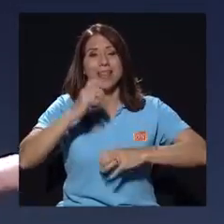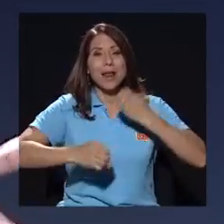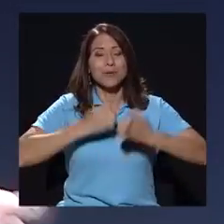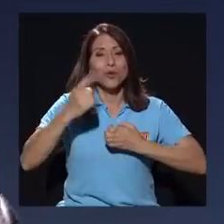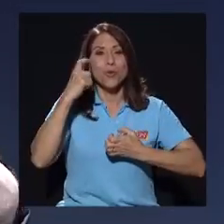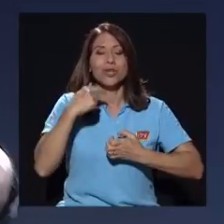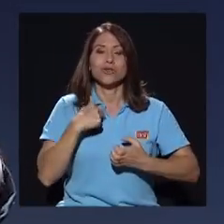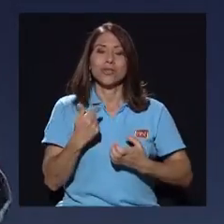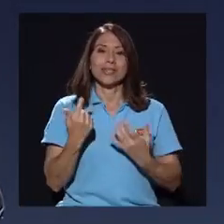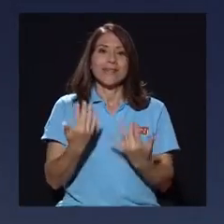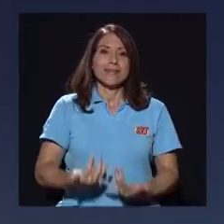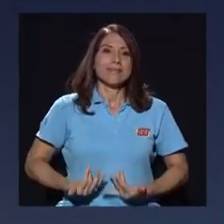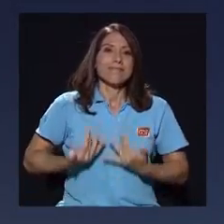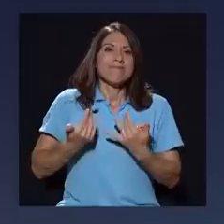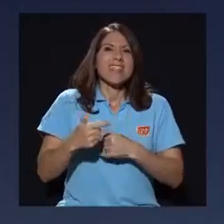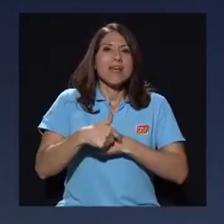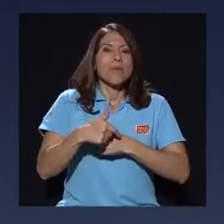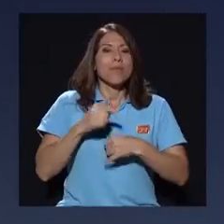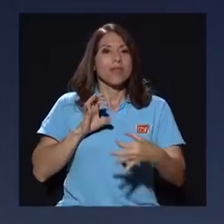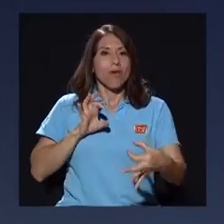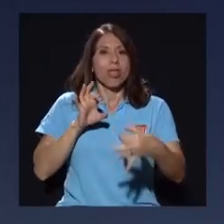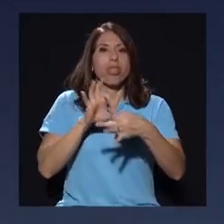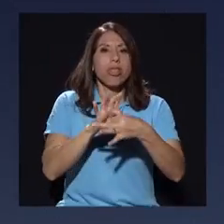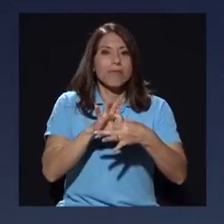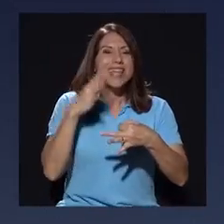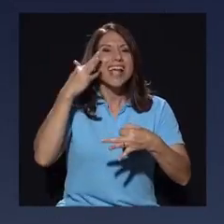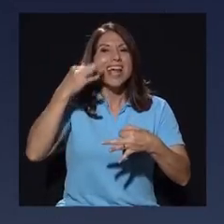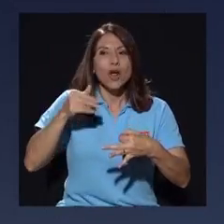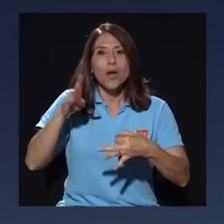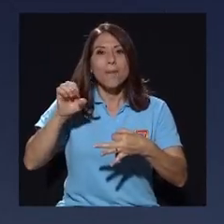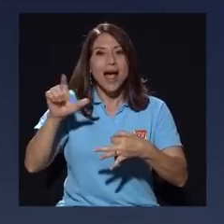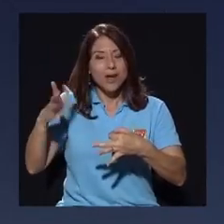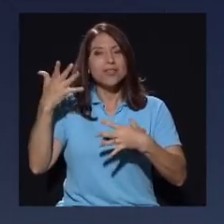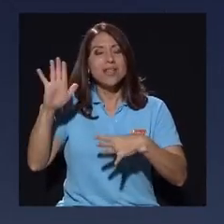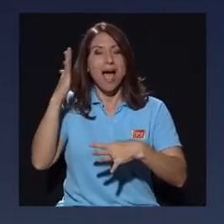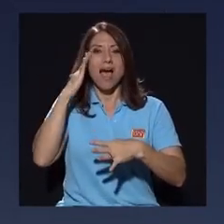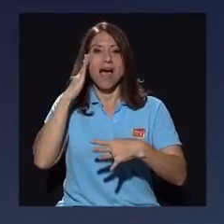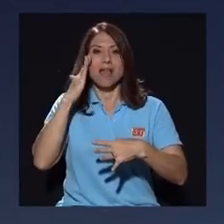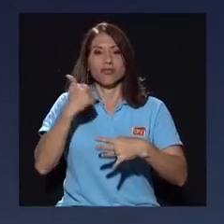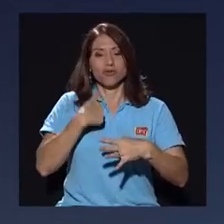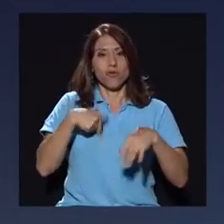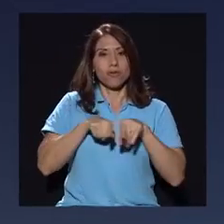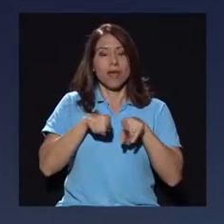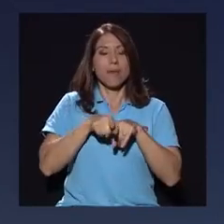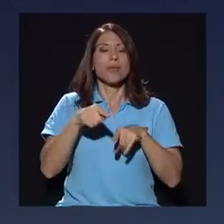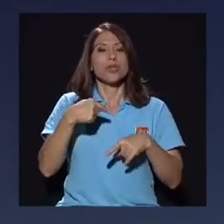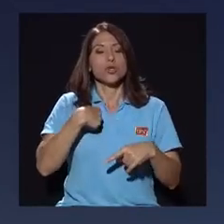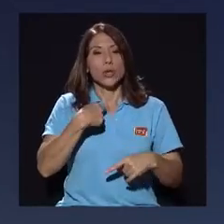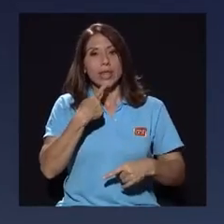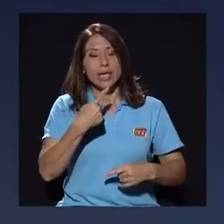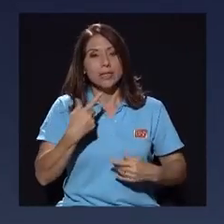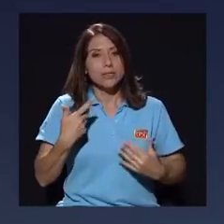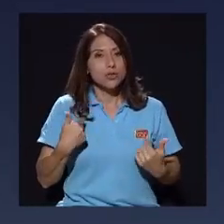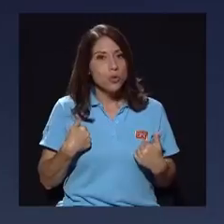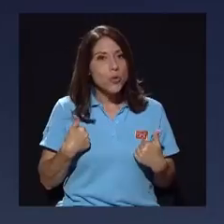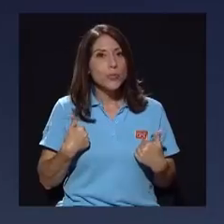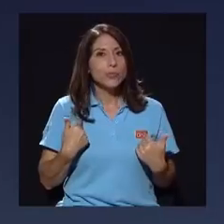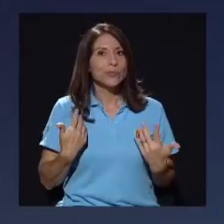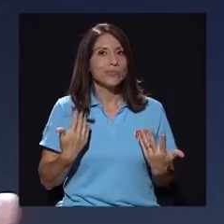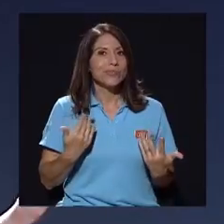esperando en qué momento logramos establecer ese vínculo, que yo creo que Michael también lo tenía clarísimo, yo lo tenía clarísimo. Y dije yo,